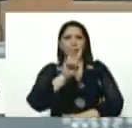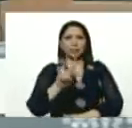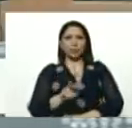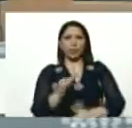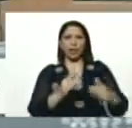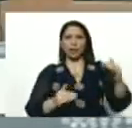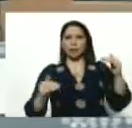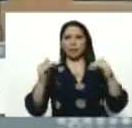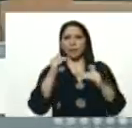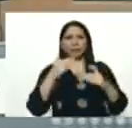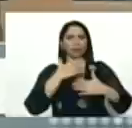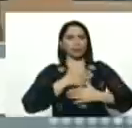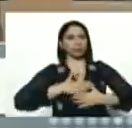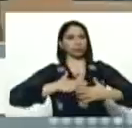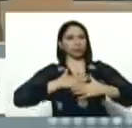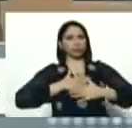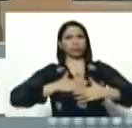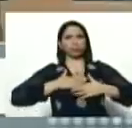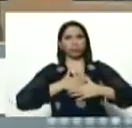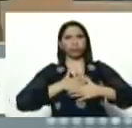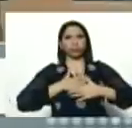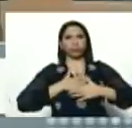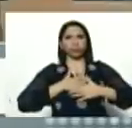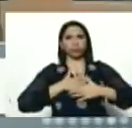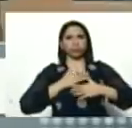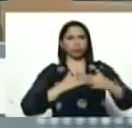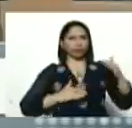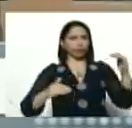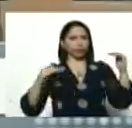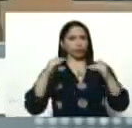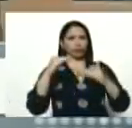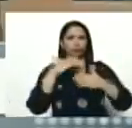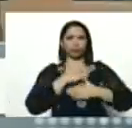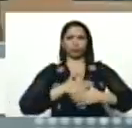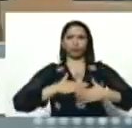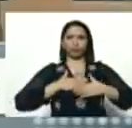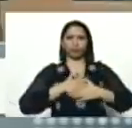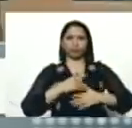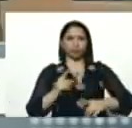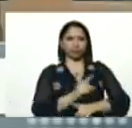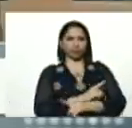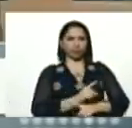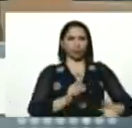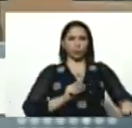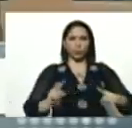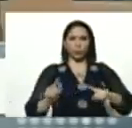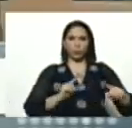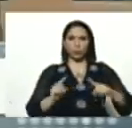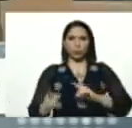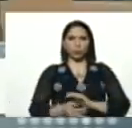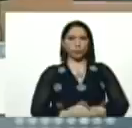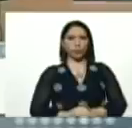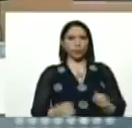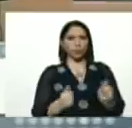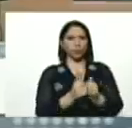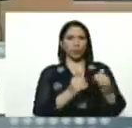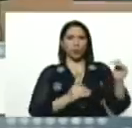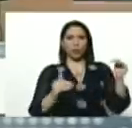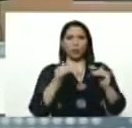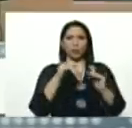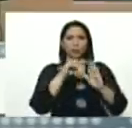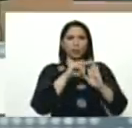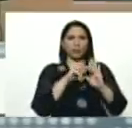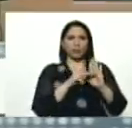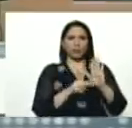altamente, satisfactorio, es altísimamente, eficiente, y con un elevado, nivel,